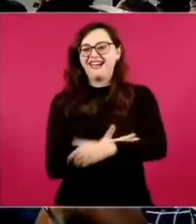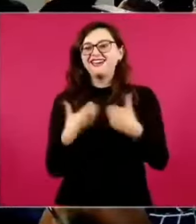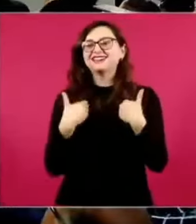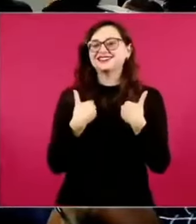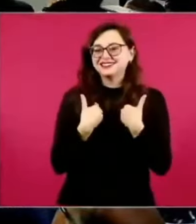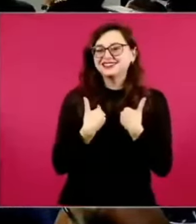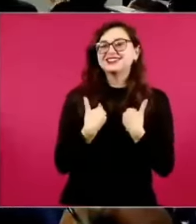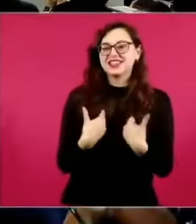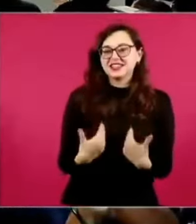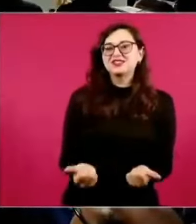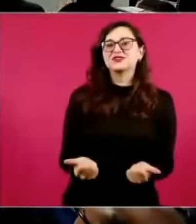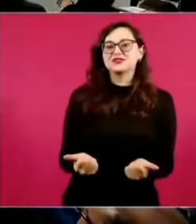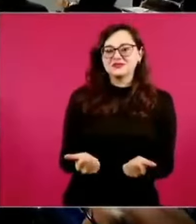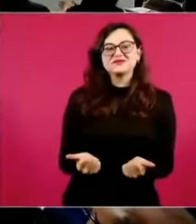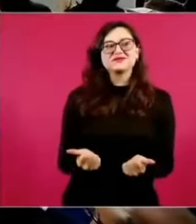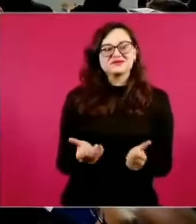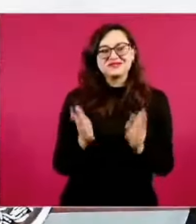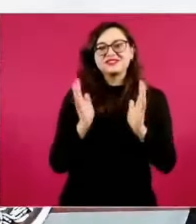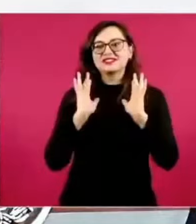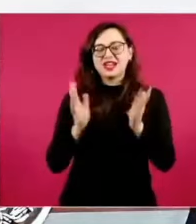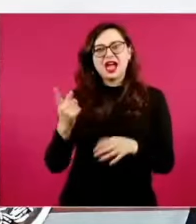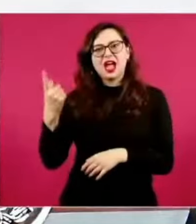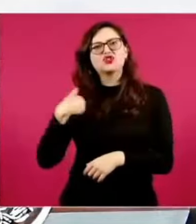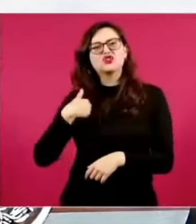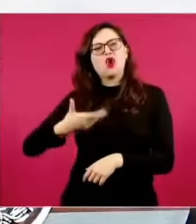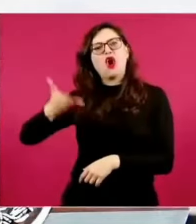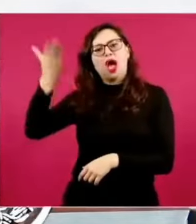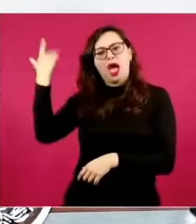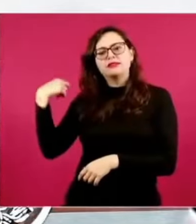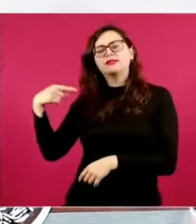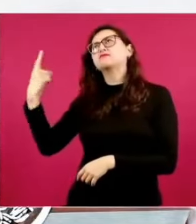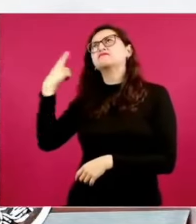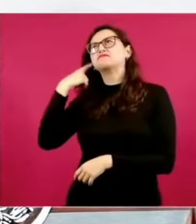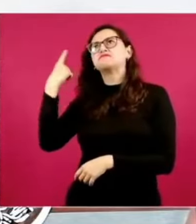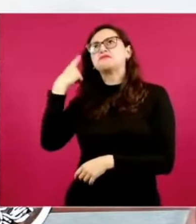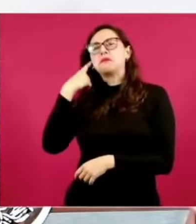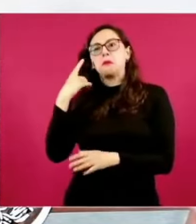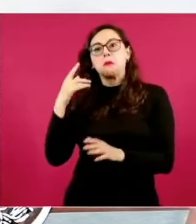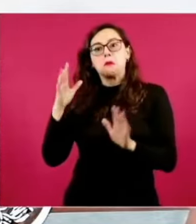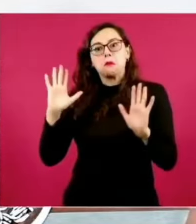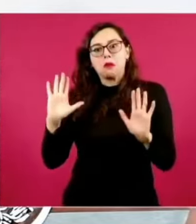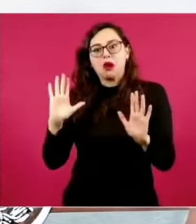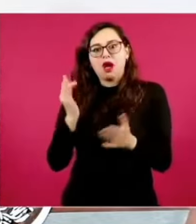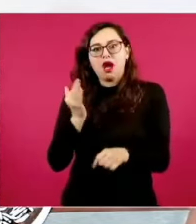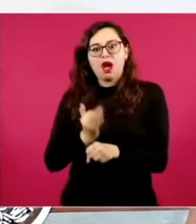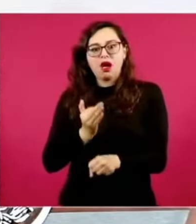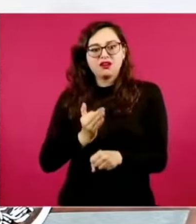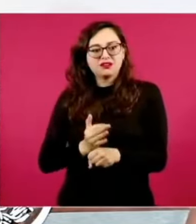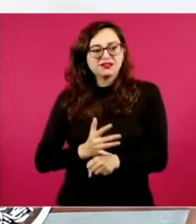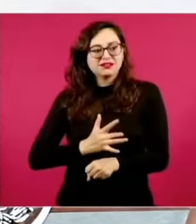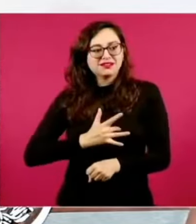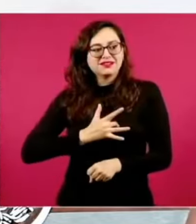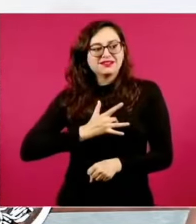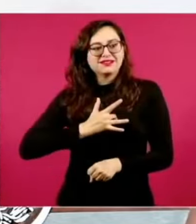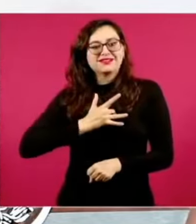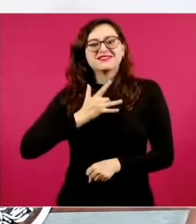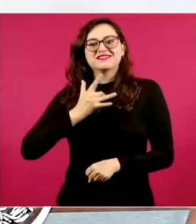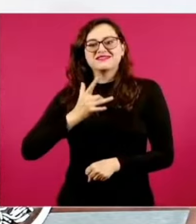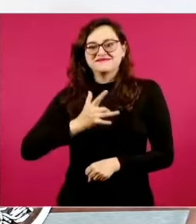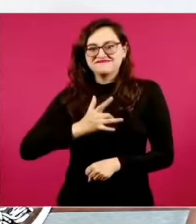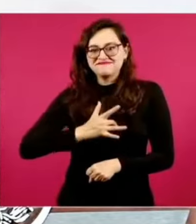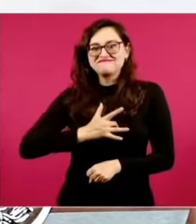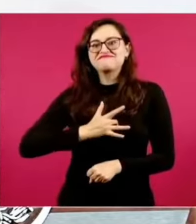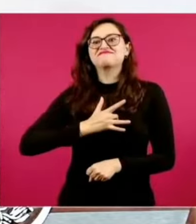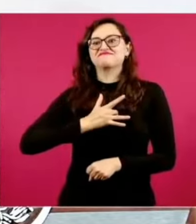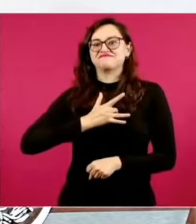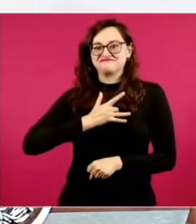Entendí el vibrar y esa fortaleza que tiene la síntesis de un proceso histórico